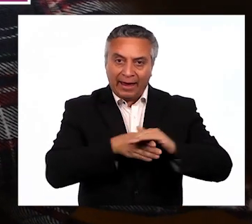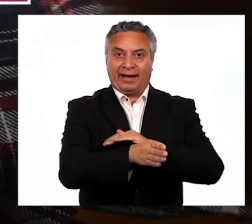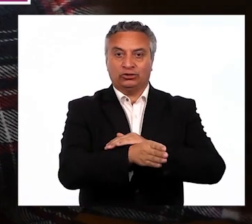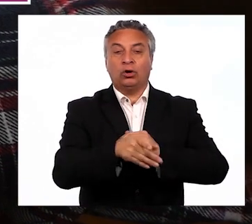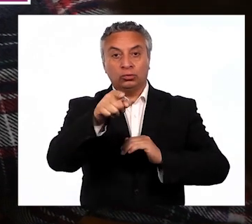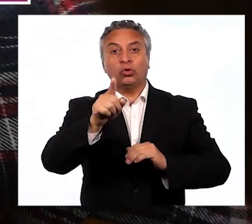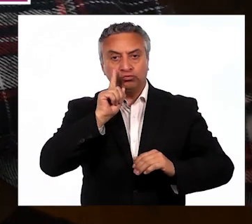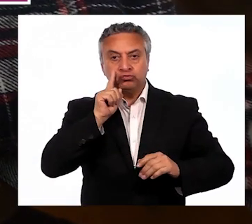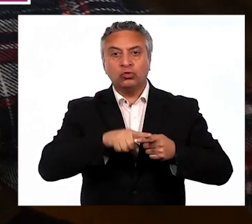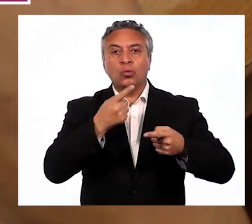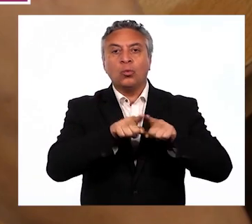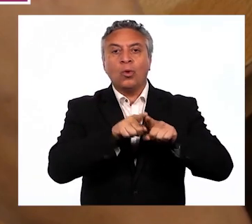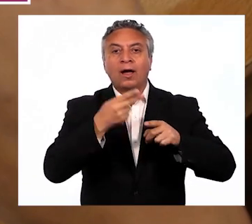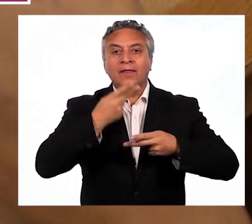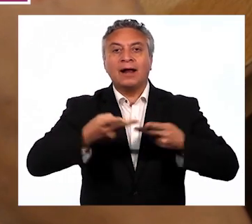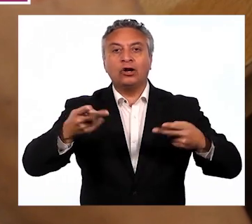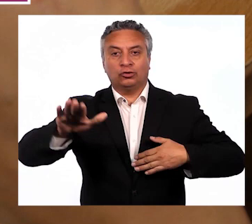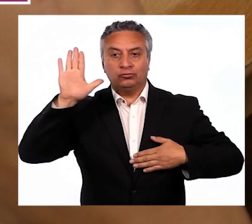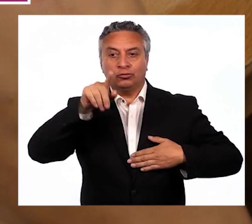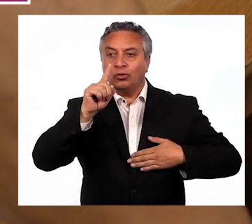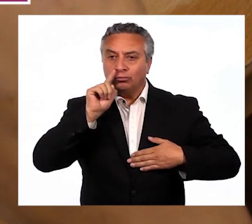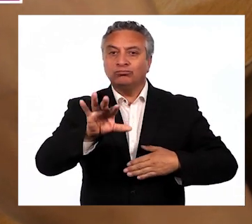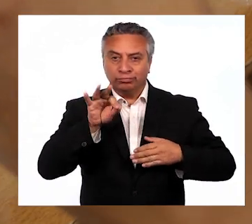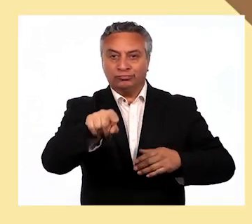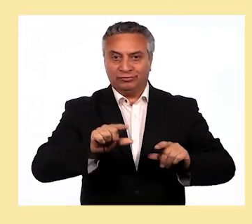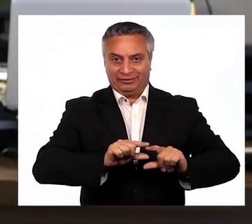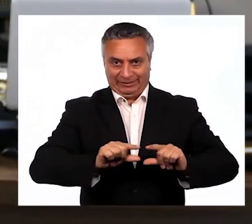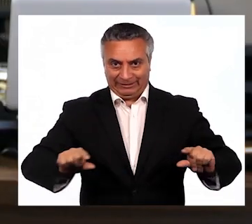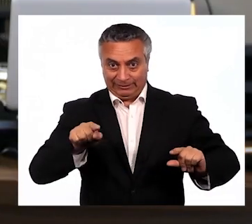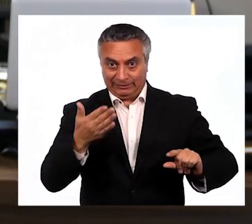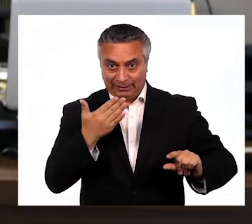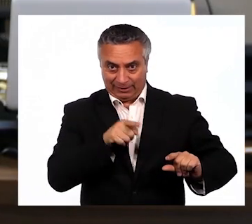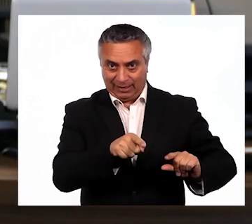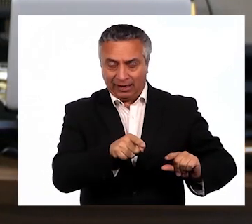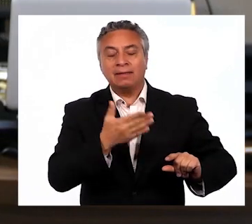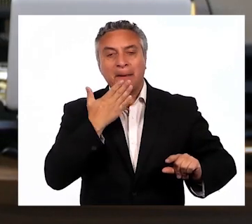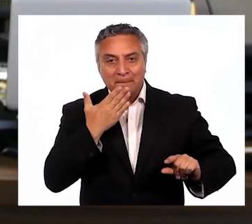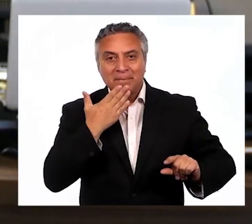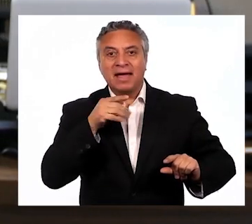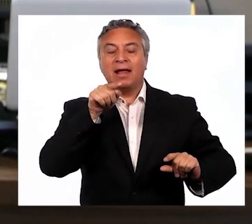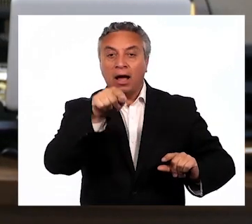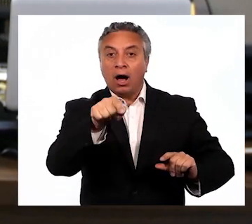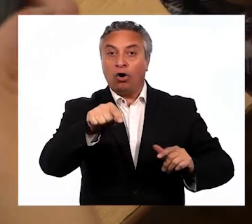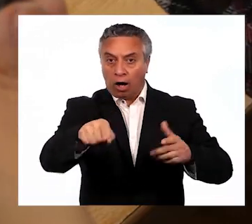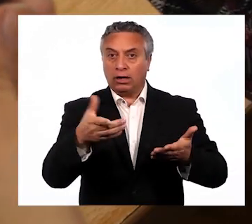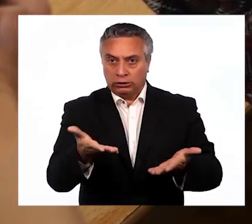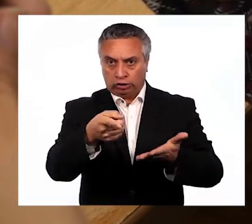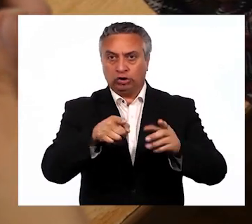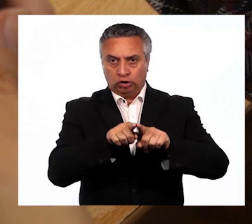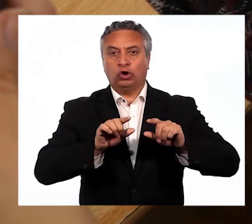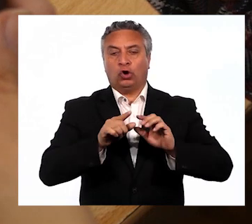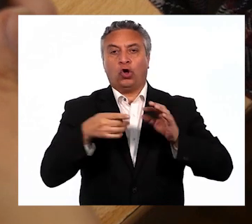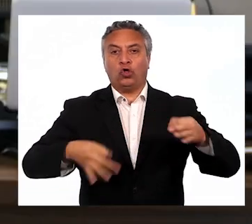que encontrarás en la página registrosocial.gov.cl. Deberás acreditar domicilio con uno de estos